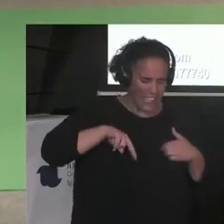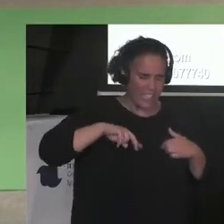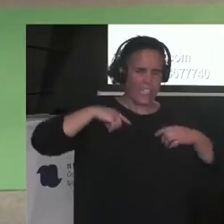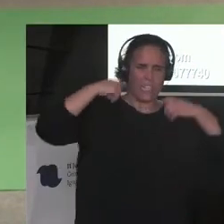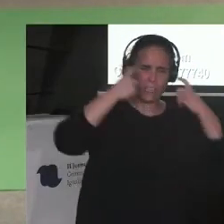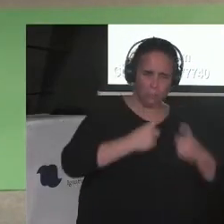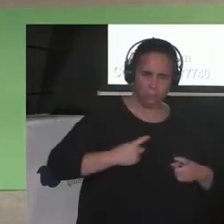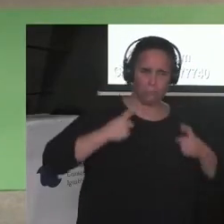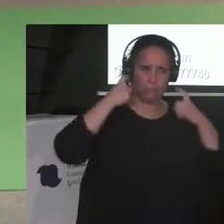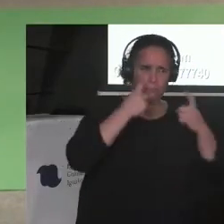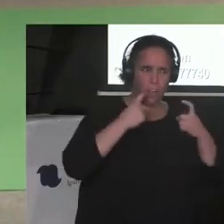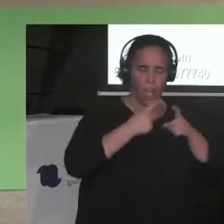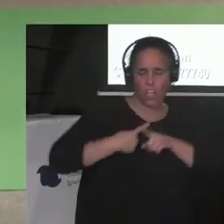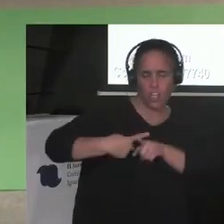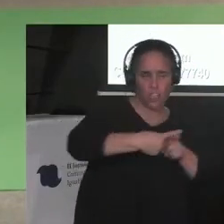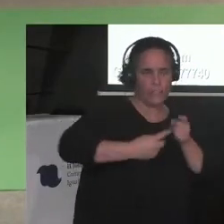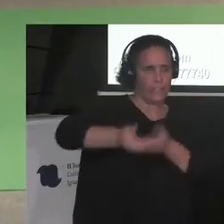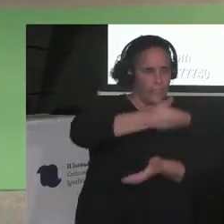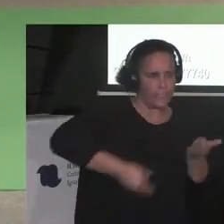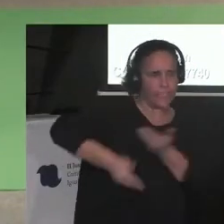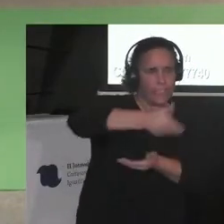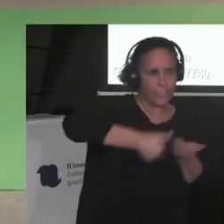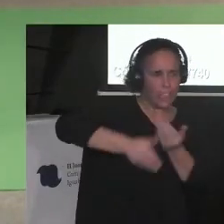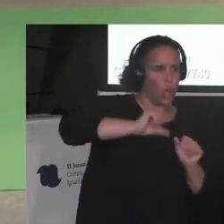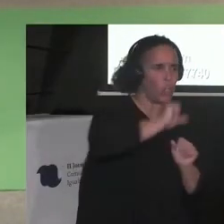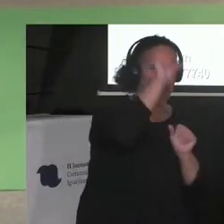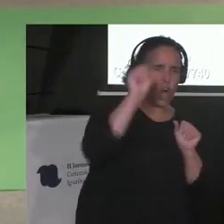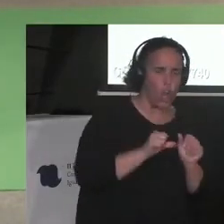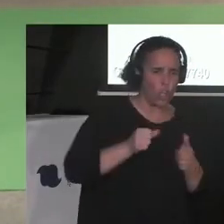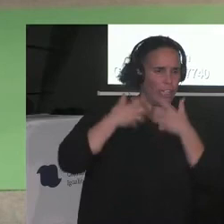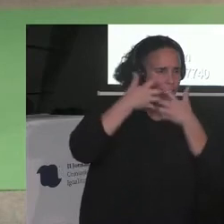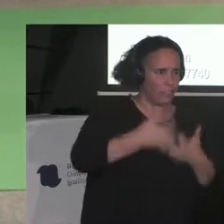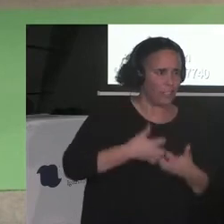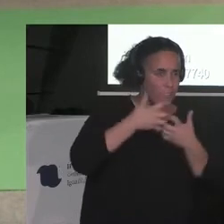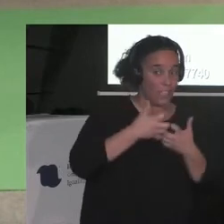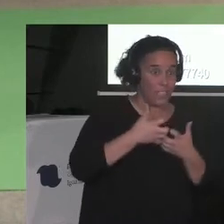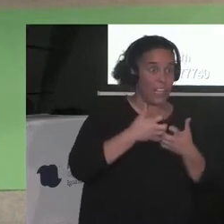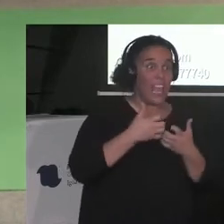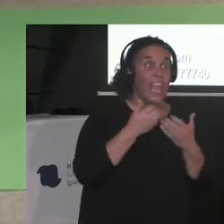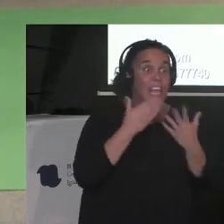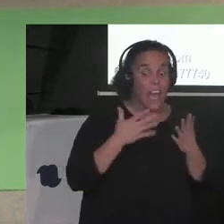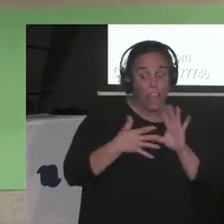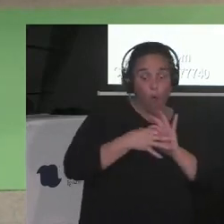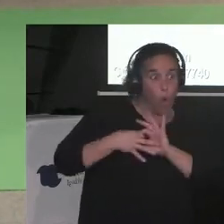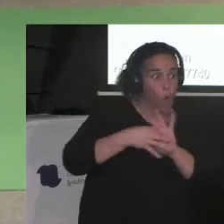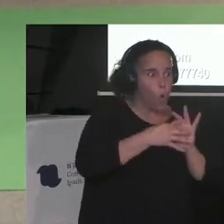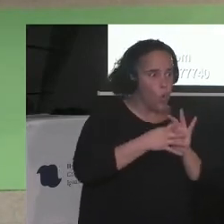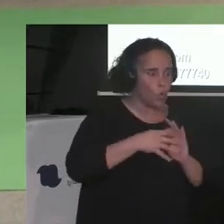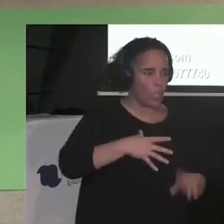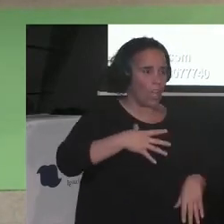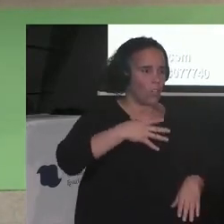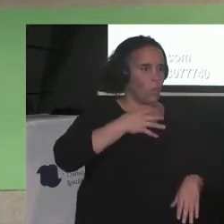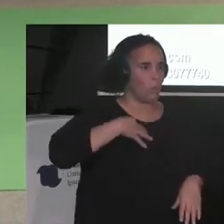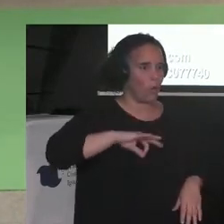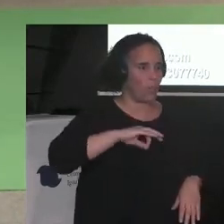y juntas hemos logrado lo imposible, ser escuchadas, y hasta ser temidas.